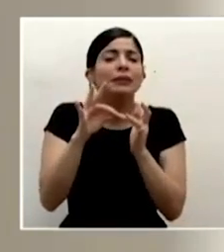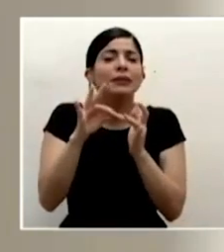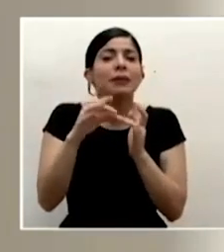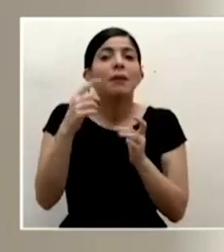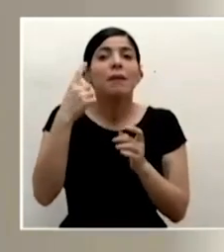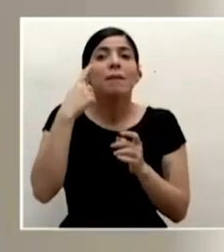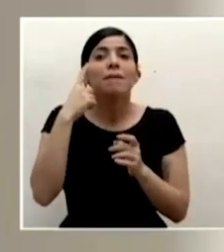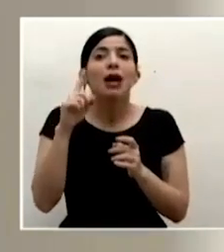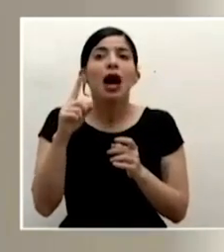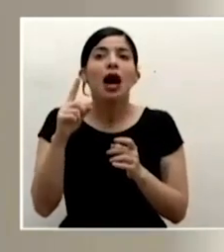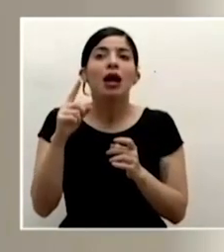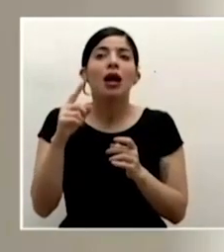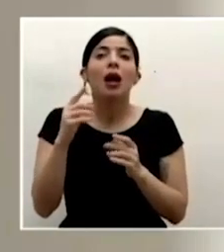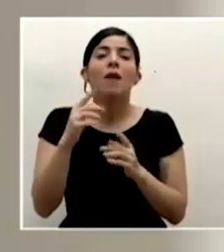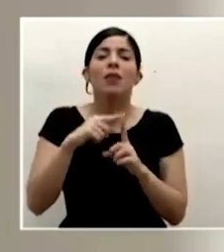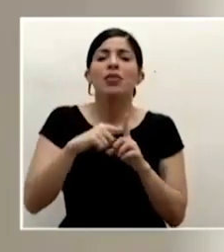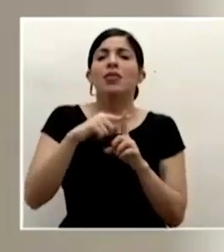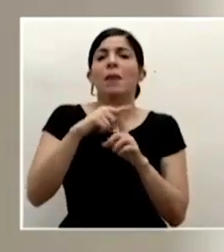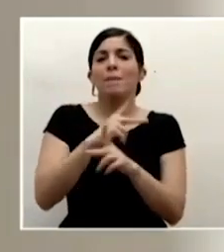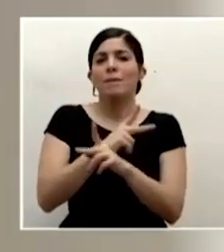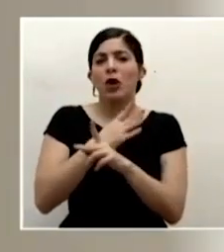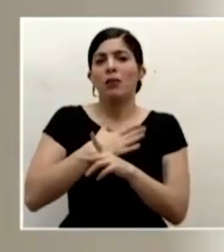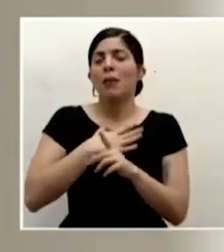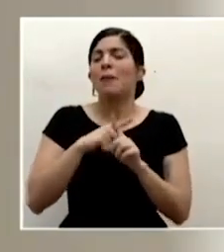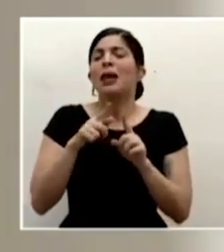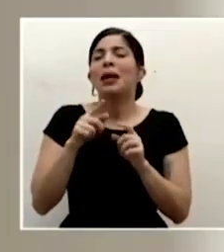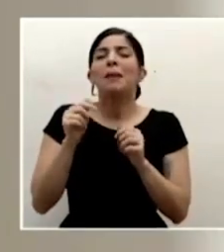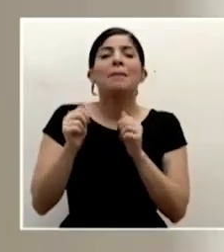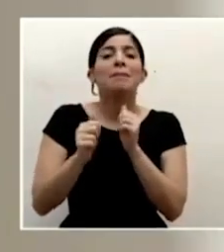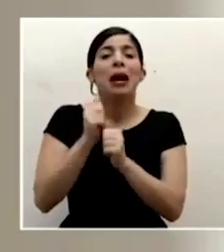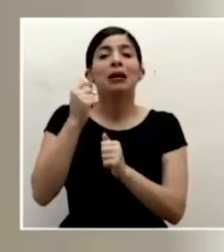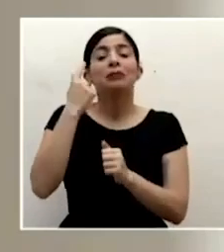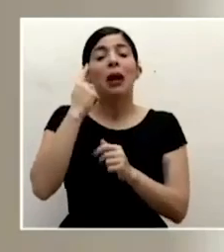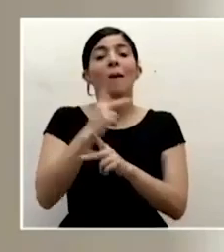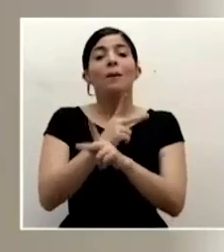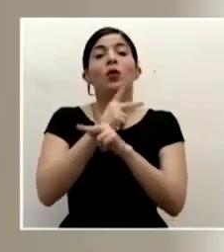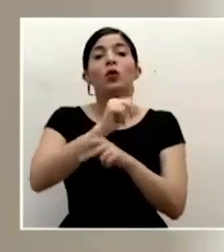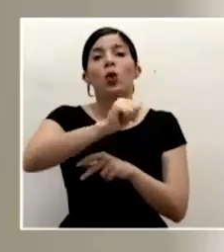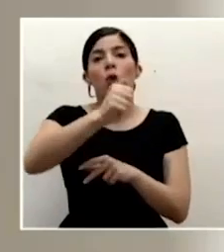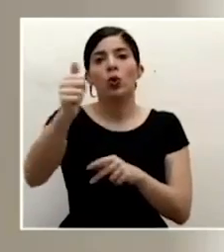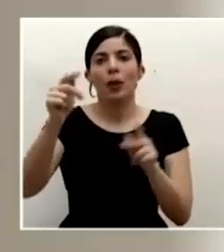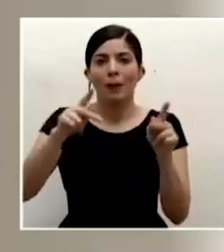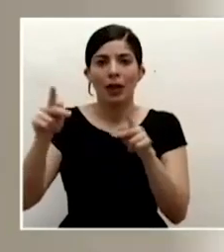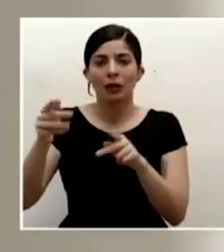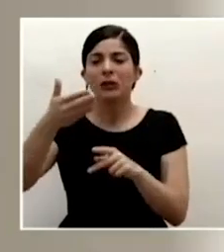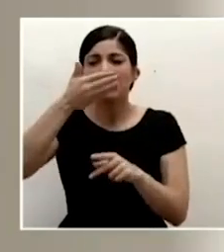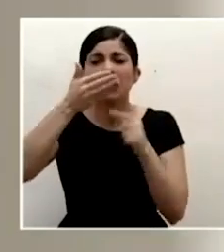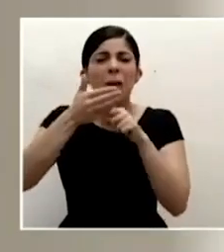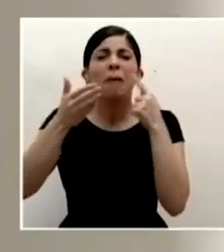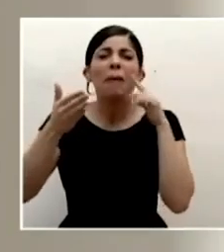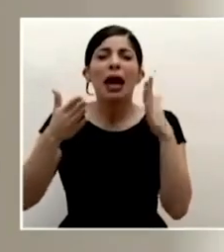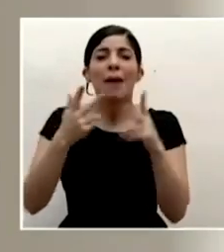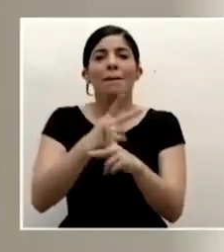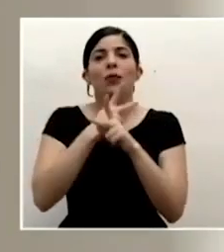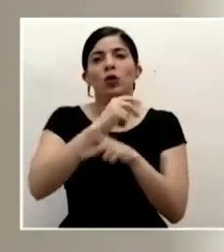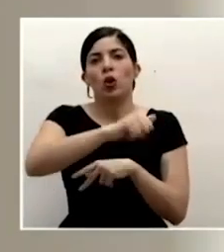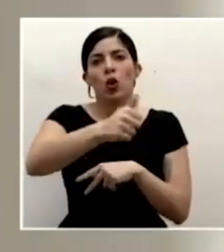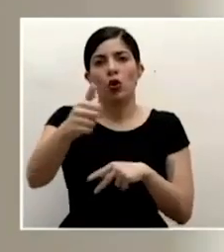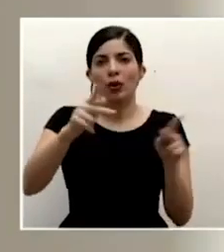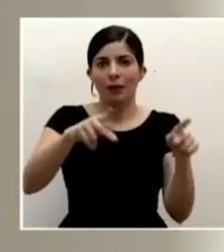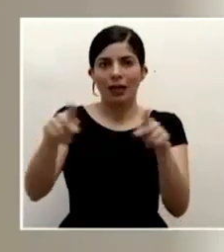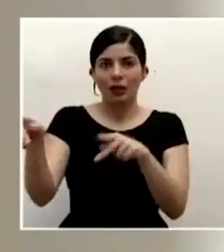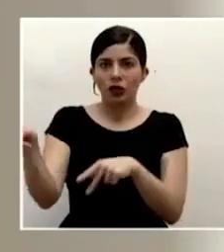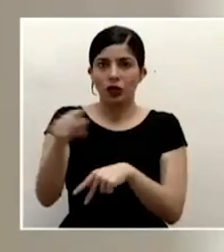tiene algún nivel de protección para uno mismo pero principalmente es para proteger a las personas que están alrededor y si yo no